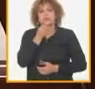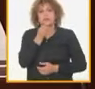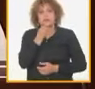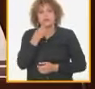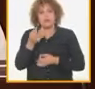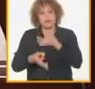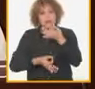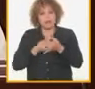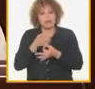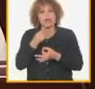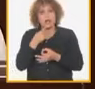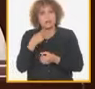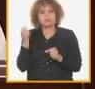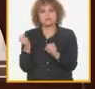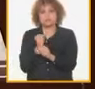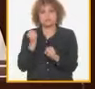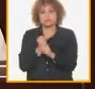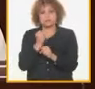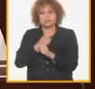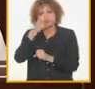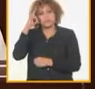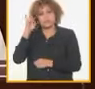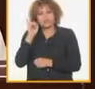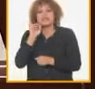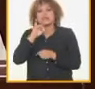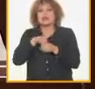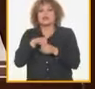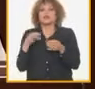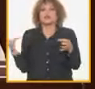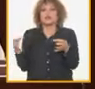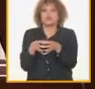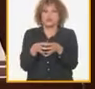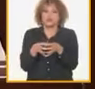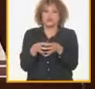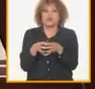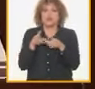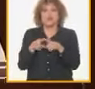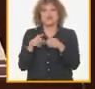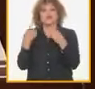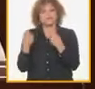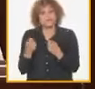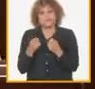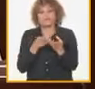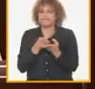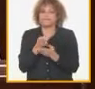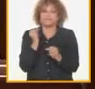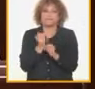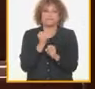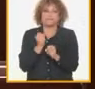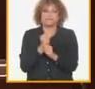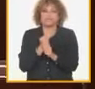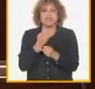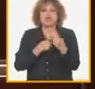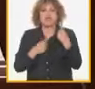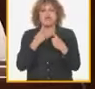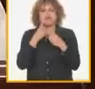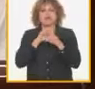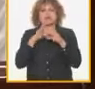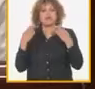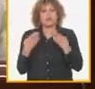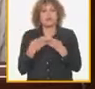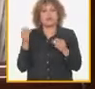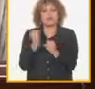que se está trabajando con integración pero sentimos la insatisfacción de que pese a las acciones realizadas